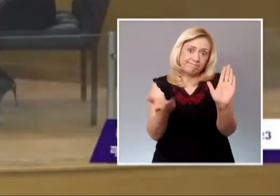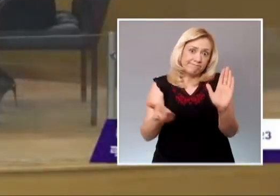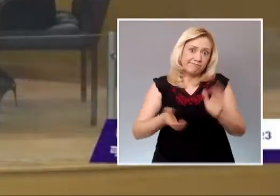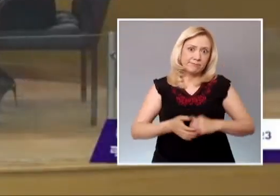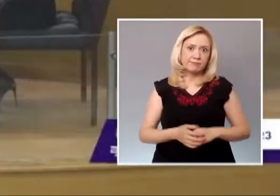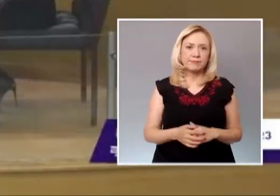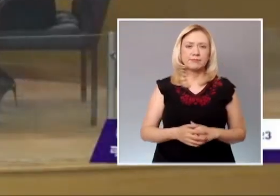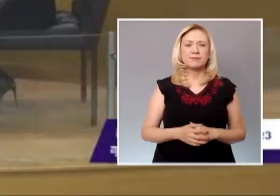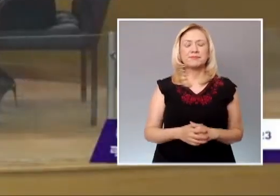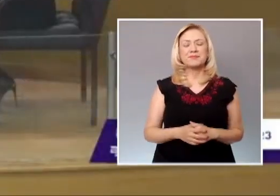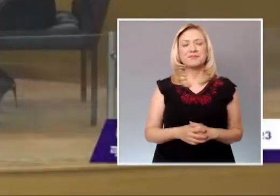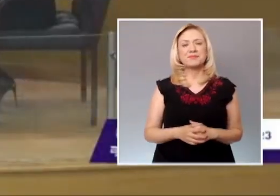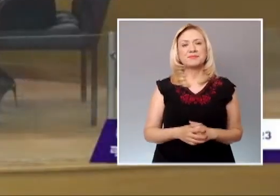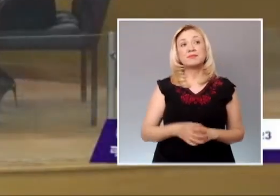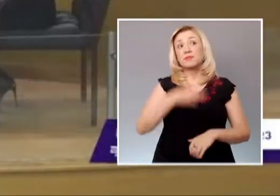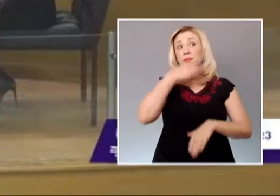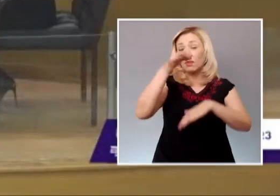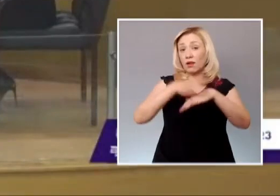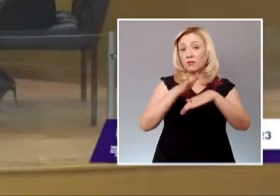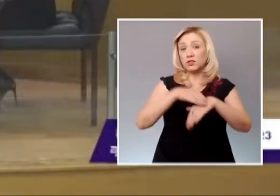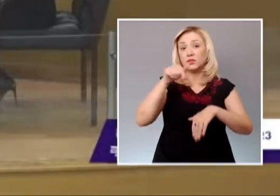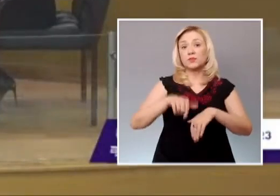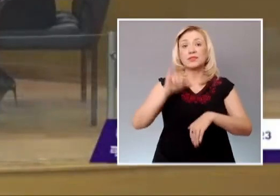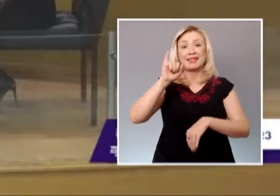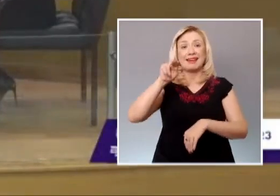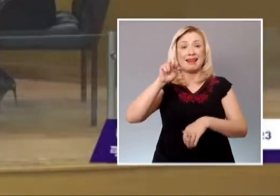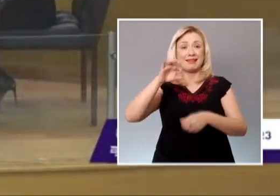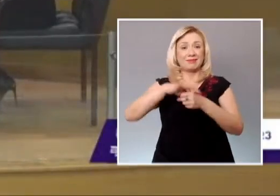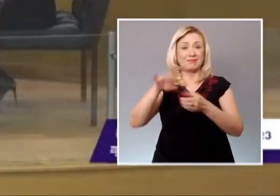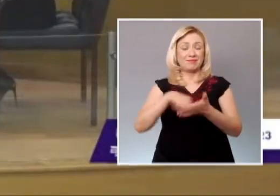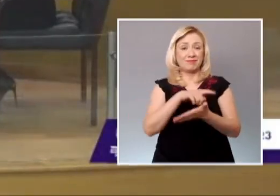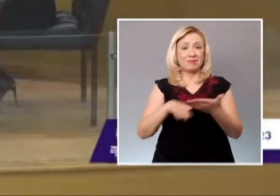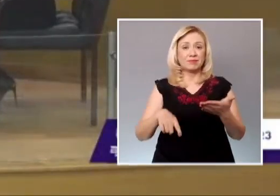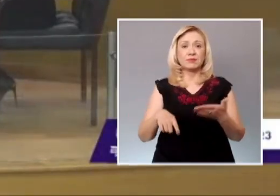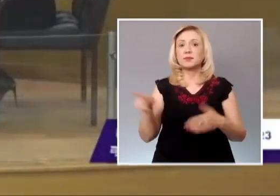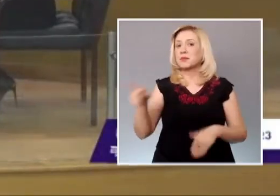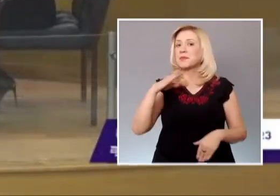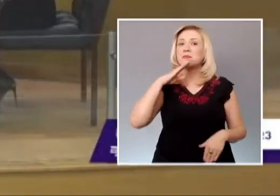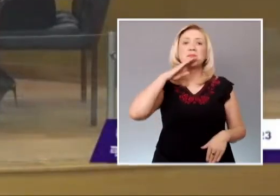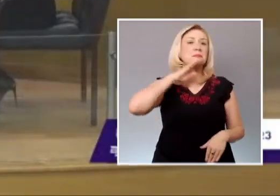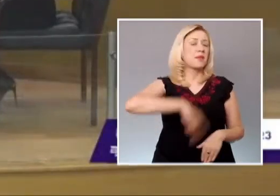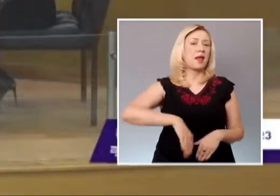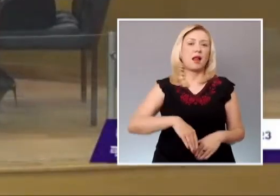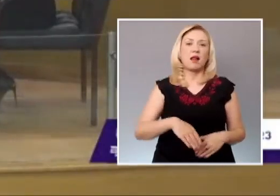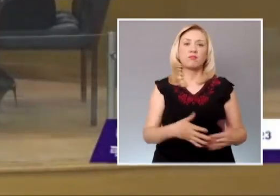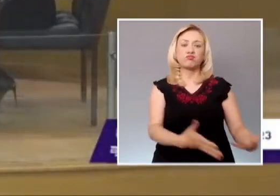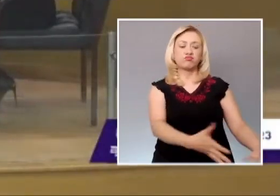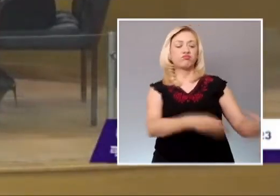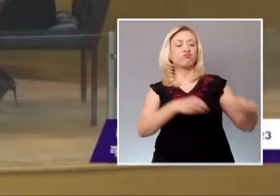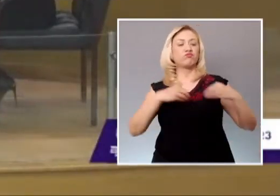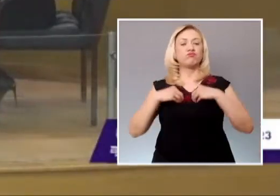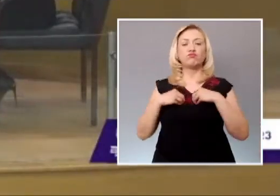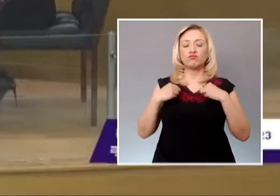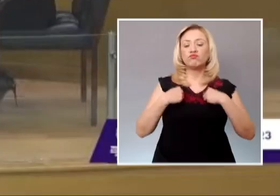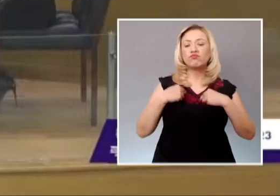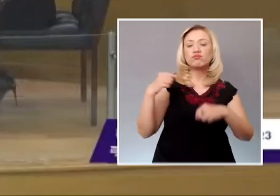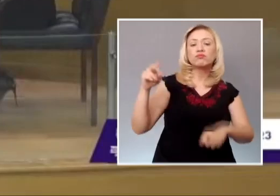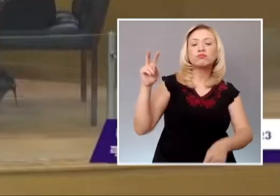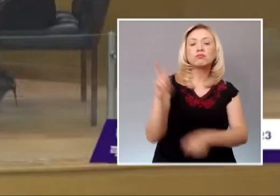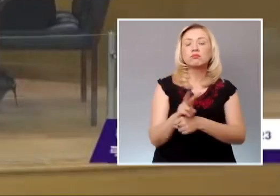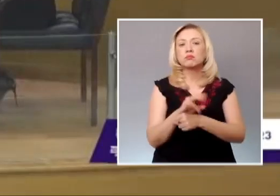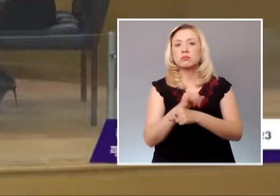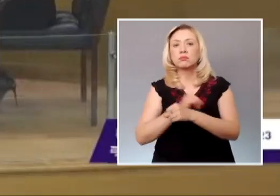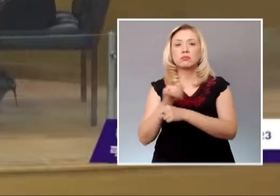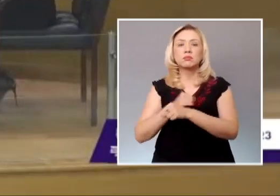Se advierte que el Consejo General del INE incorrectamente asumió que las acciones que Morena efectuó a fin de atender el primer